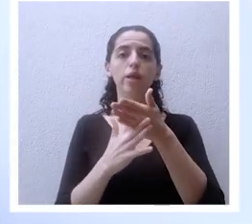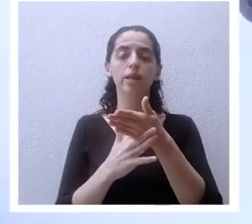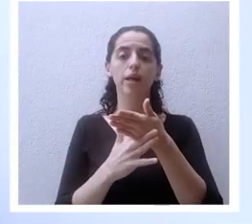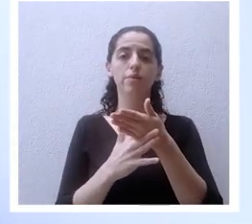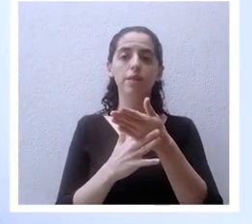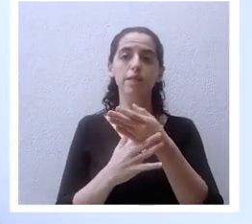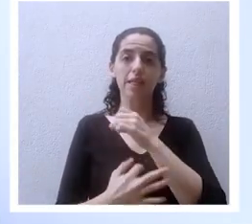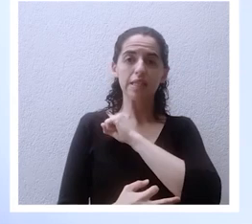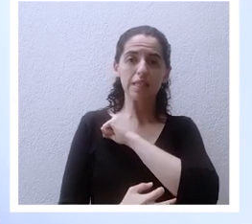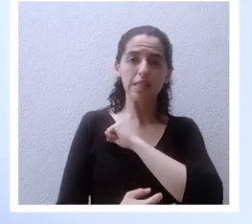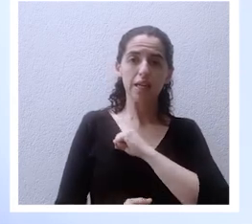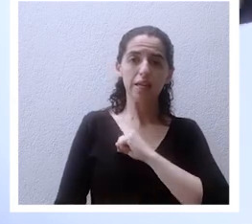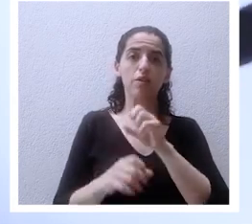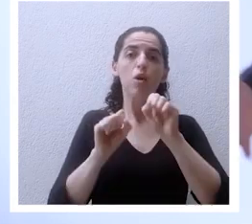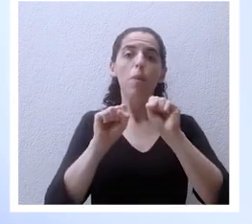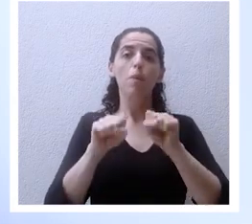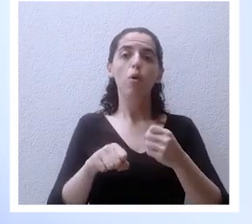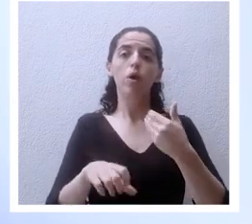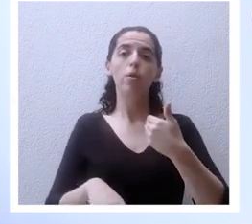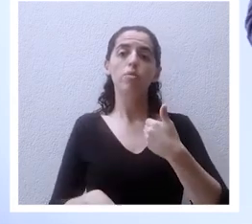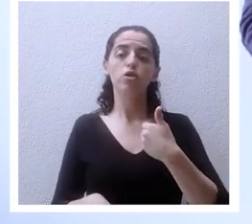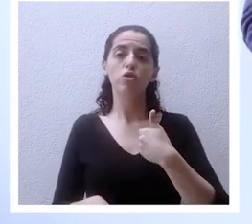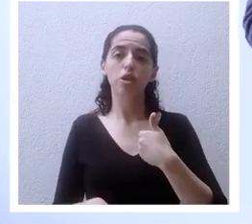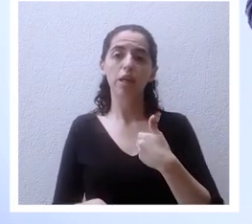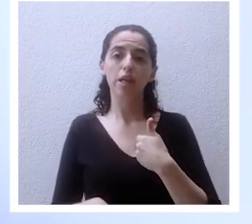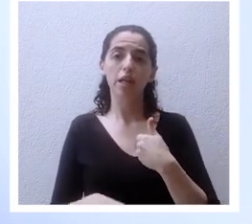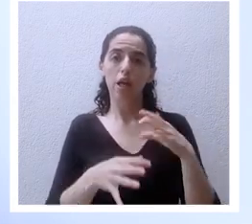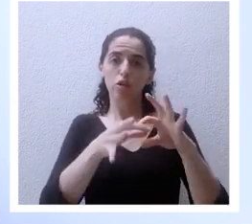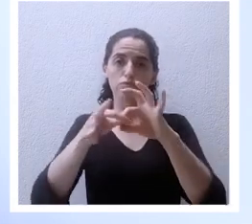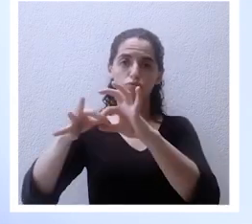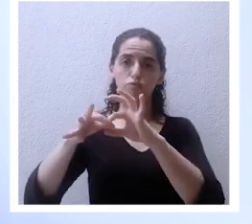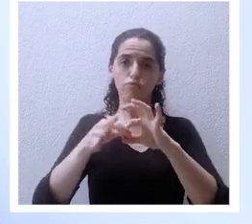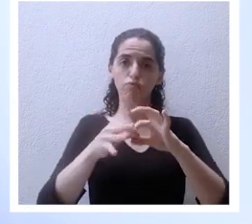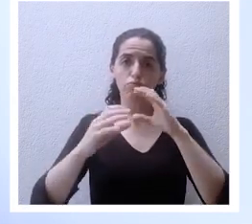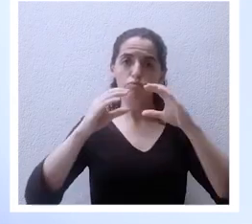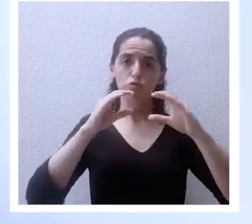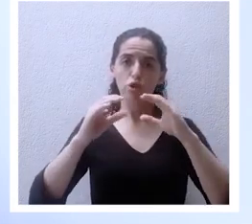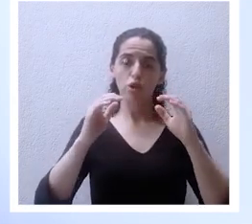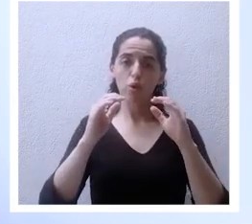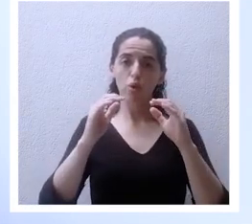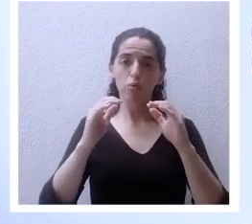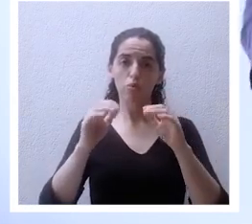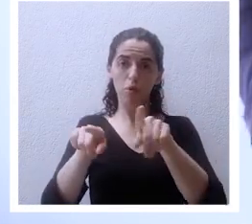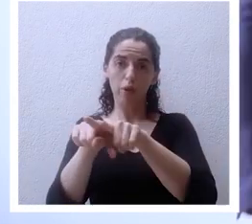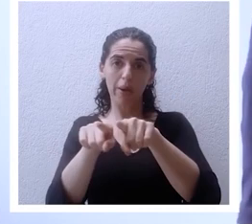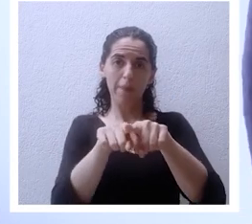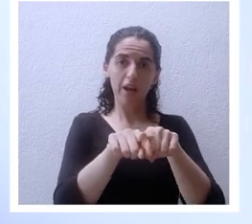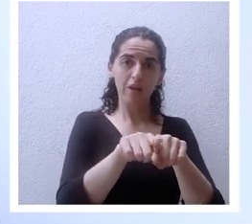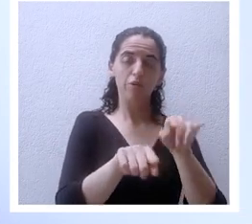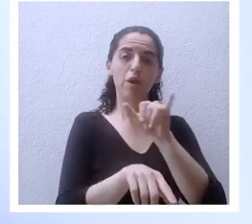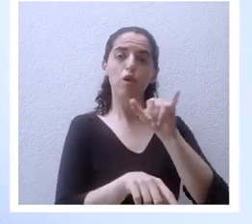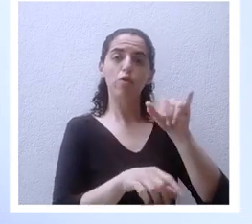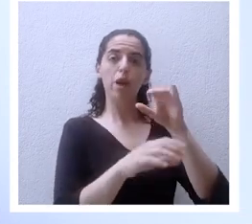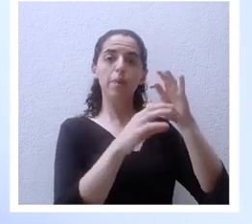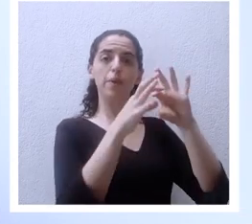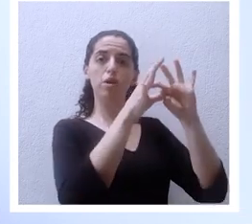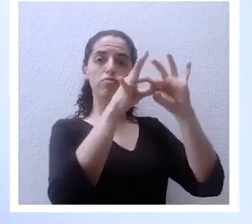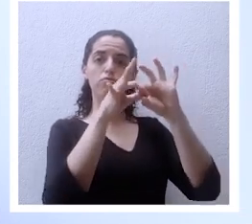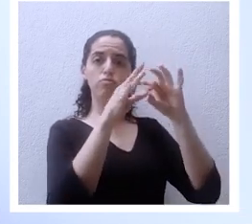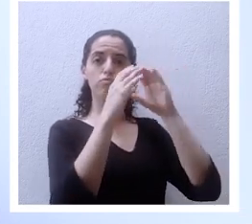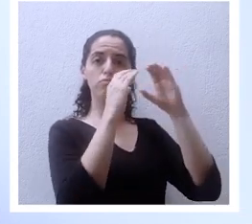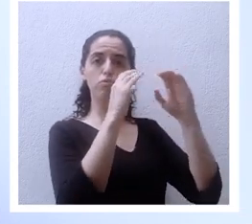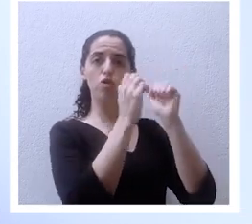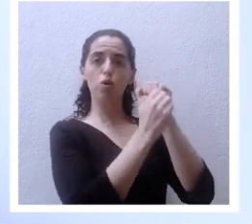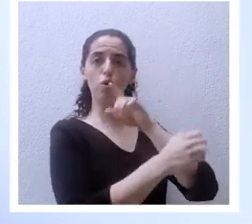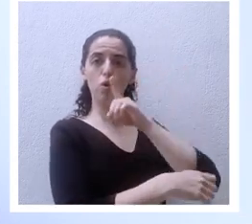podemos tener comunión no solamente entre nosotros como hermanos sino comunión con Dios y podemos entrar confiadamente al trono